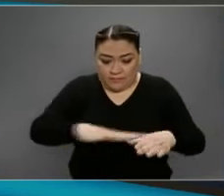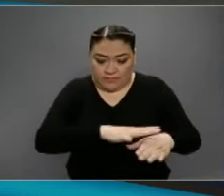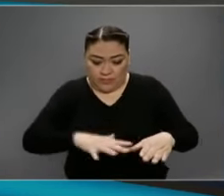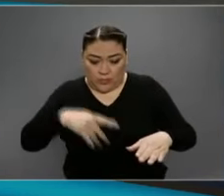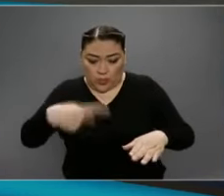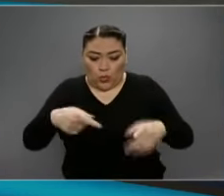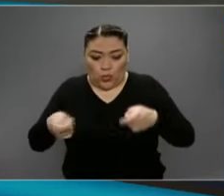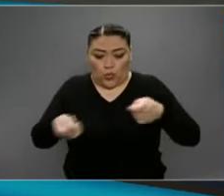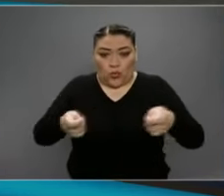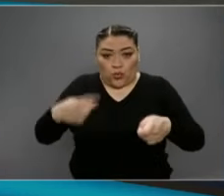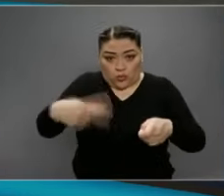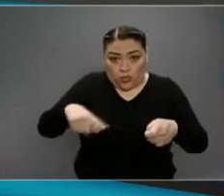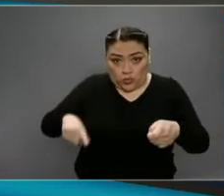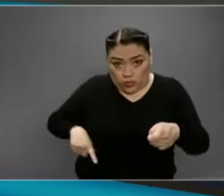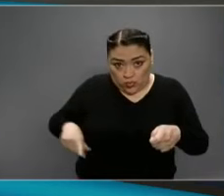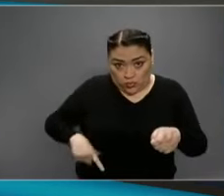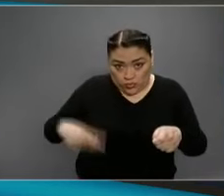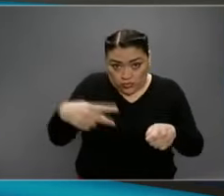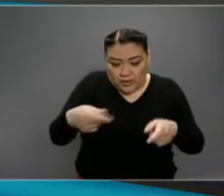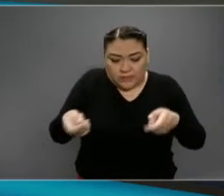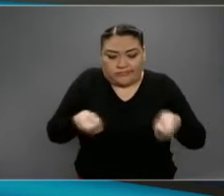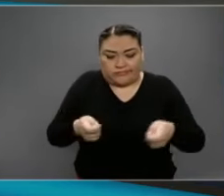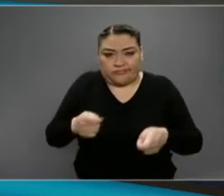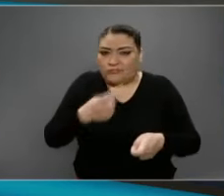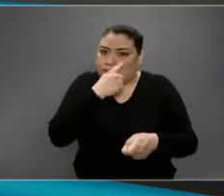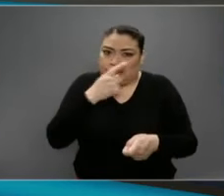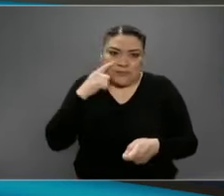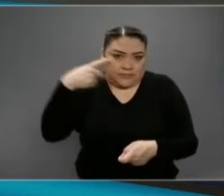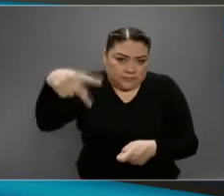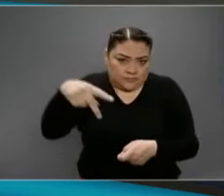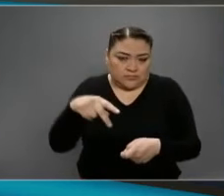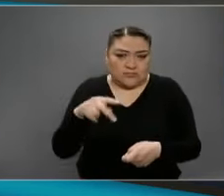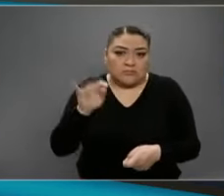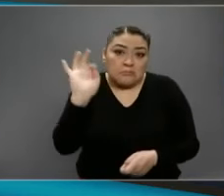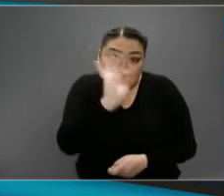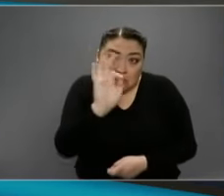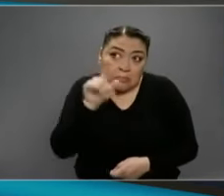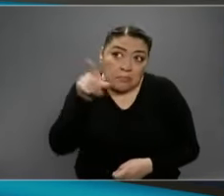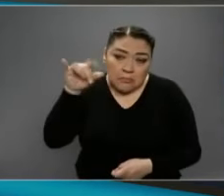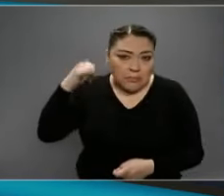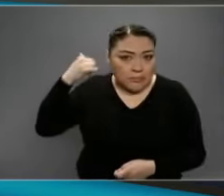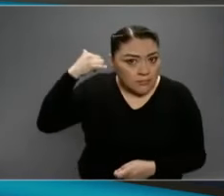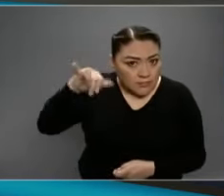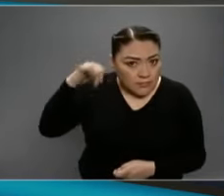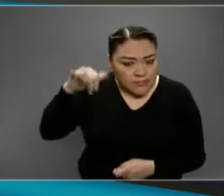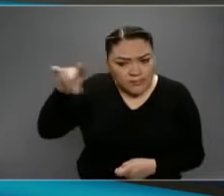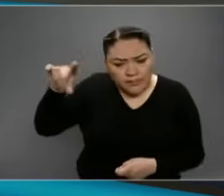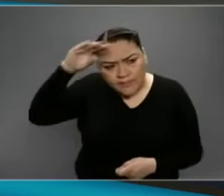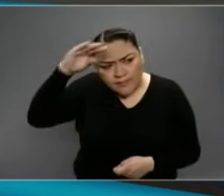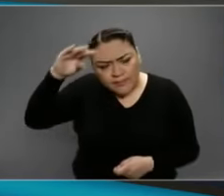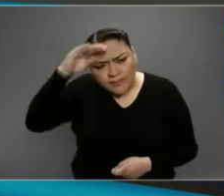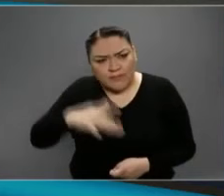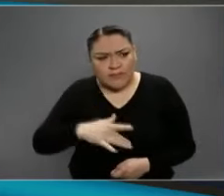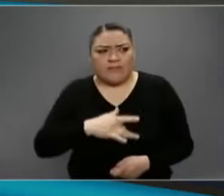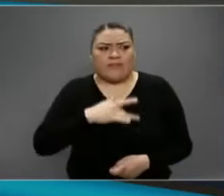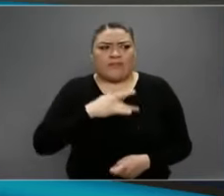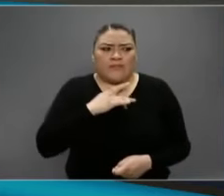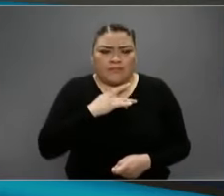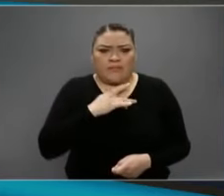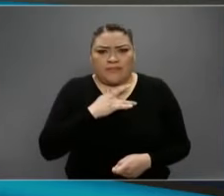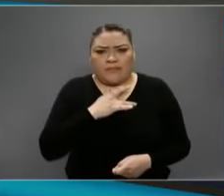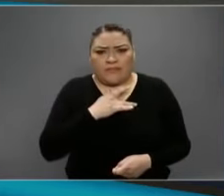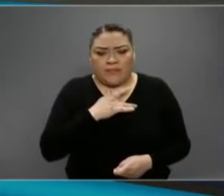las que gobierna. Entonces también Yucatán probablemente vio algo